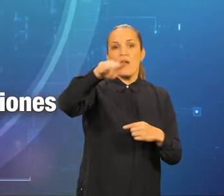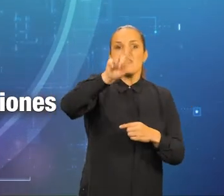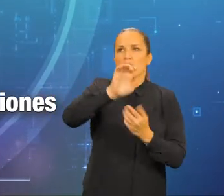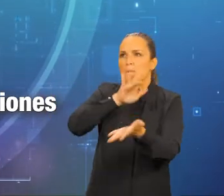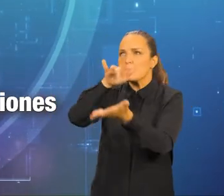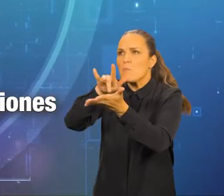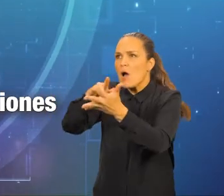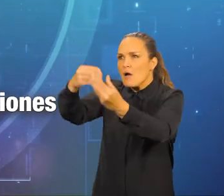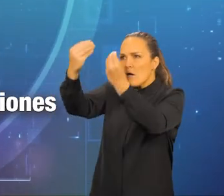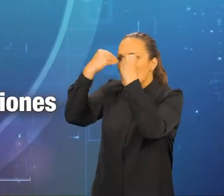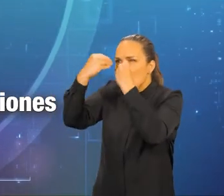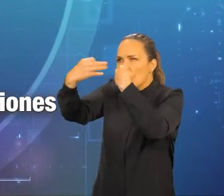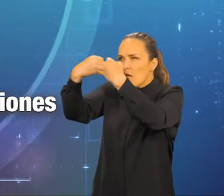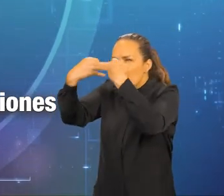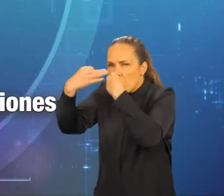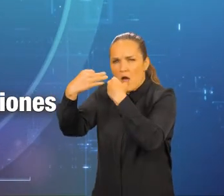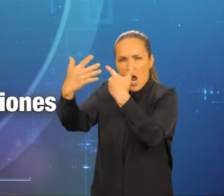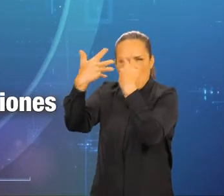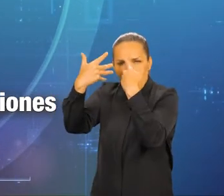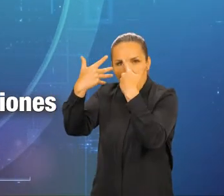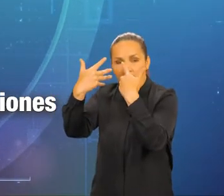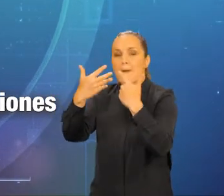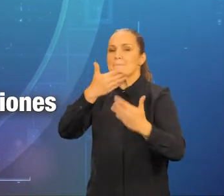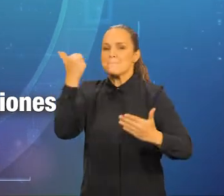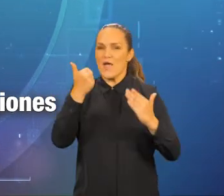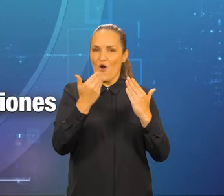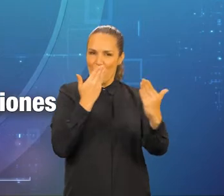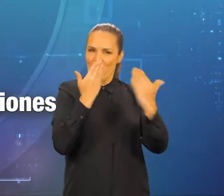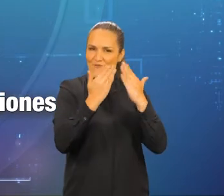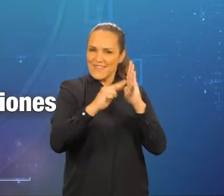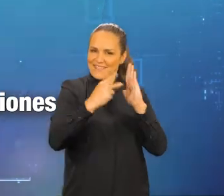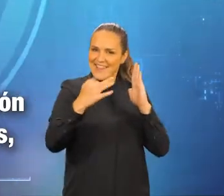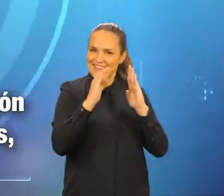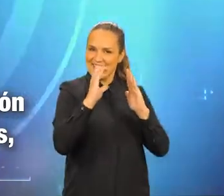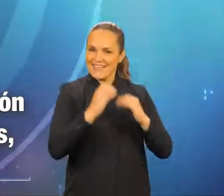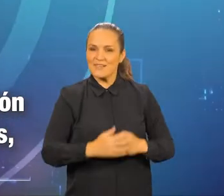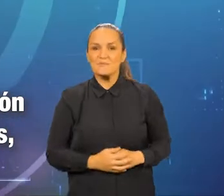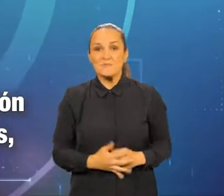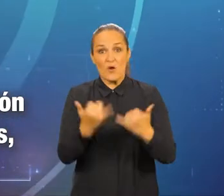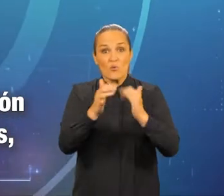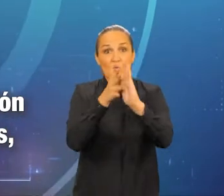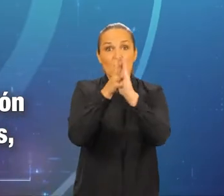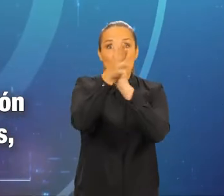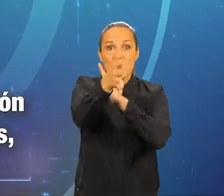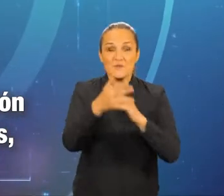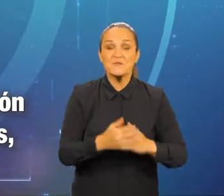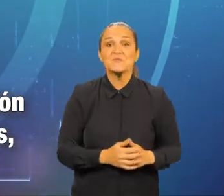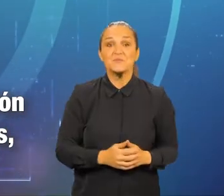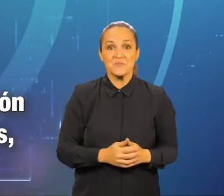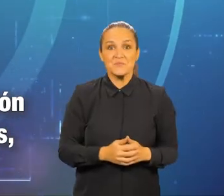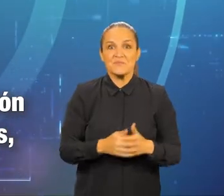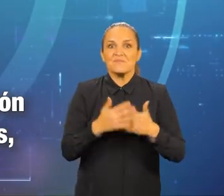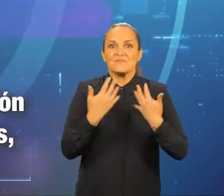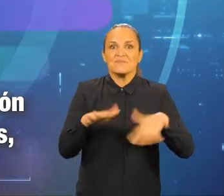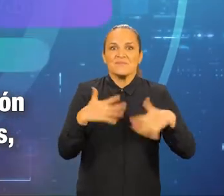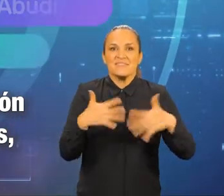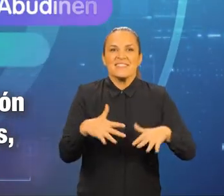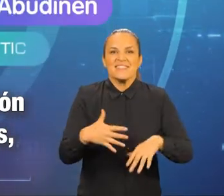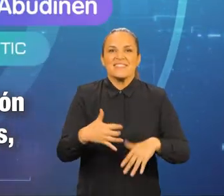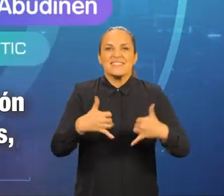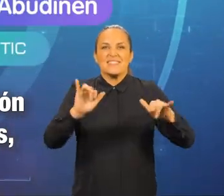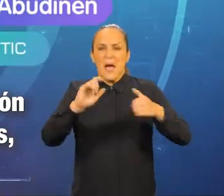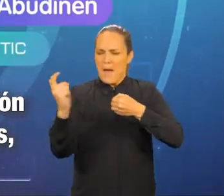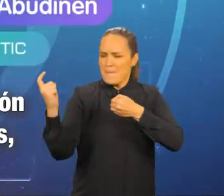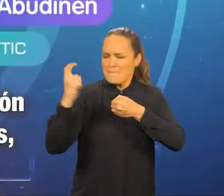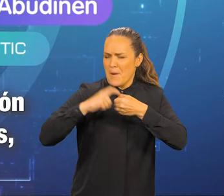de las charlas, capacitaciones y todos confiemos en En Tic Confío. Y quiero contarles que ya llegamos al